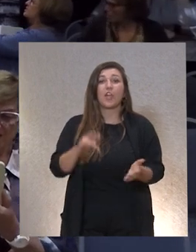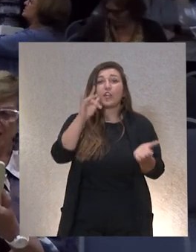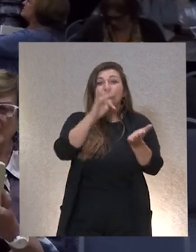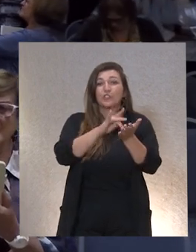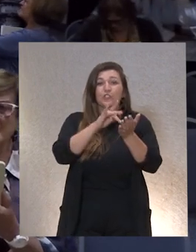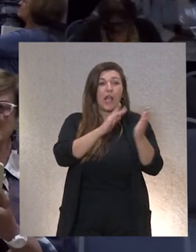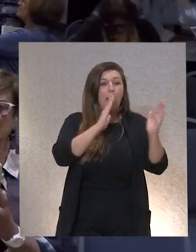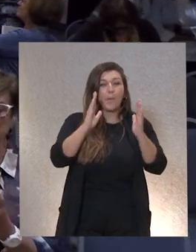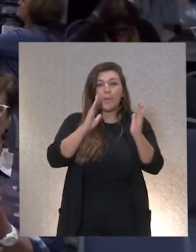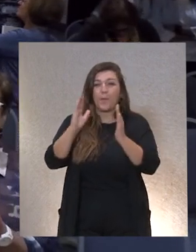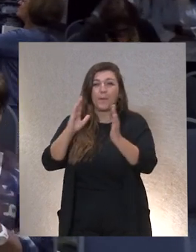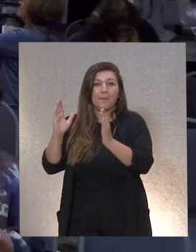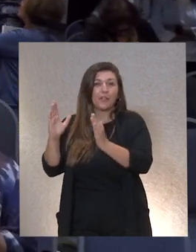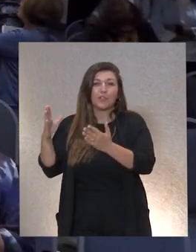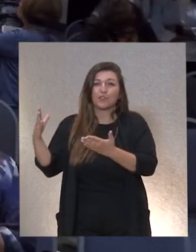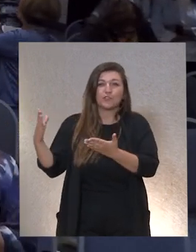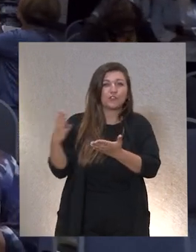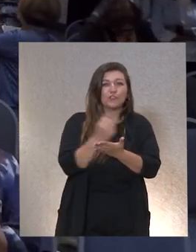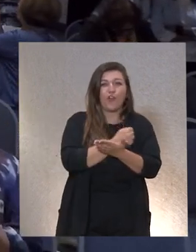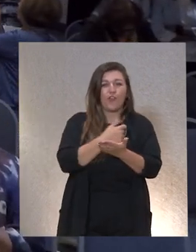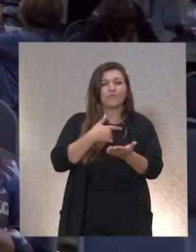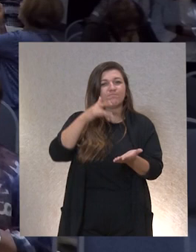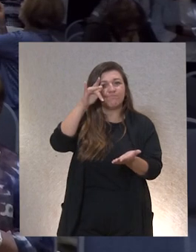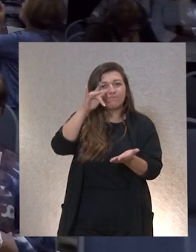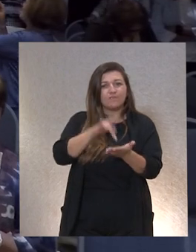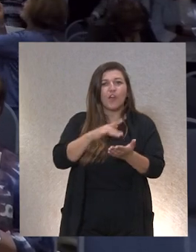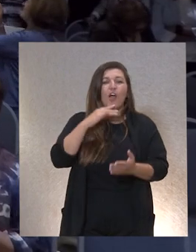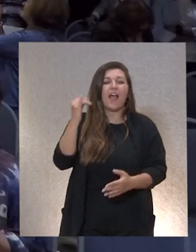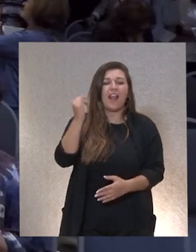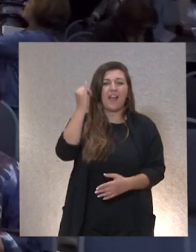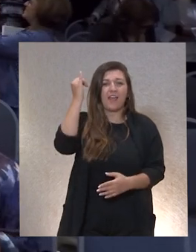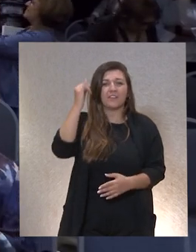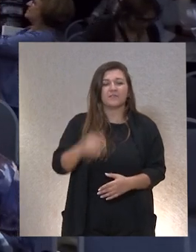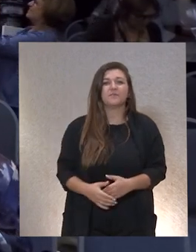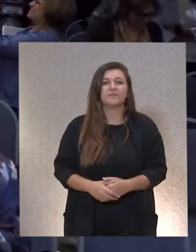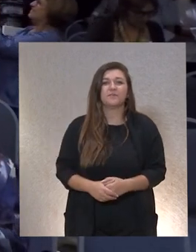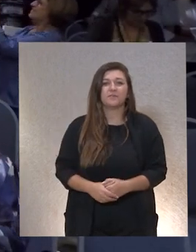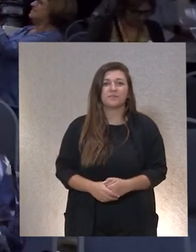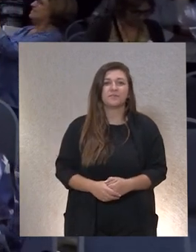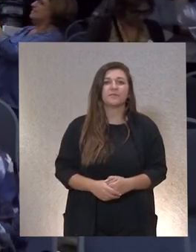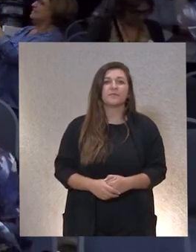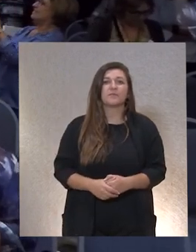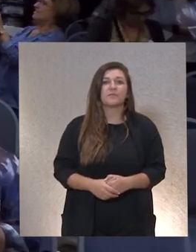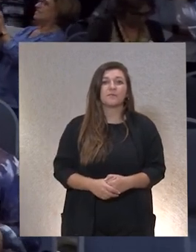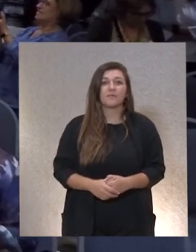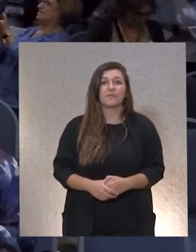en todas las ocasiones.